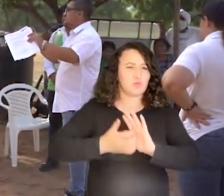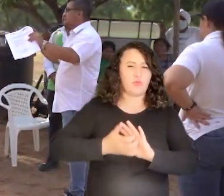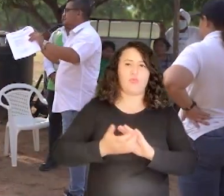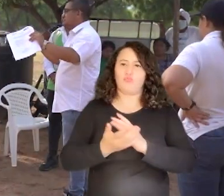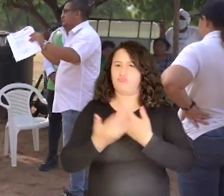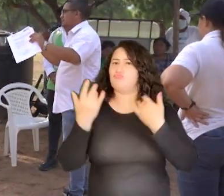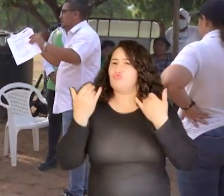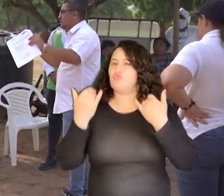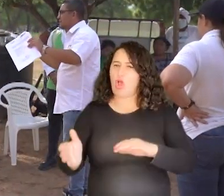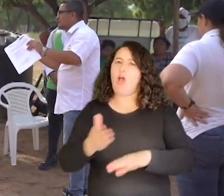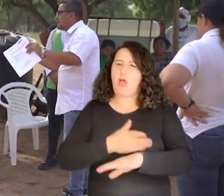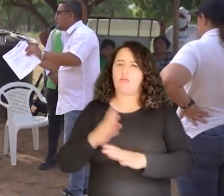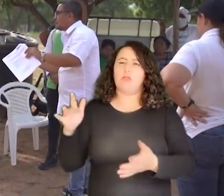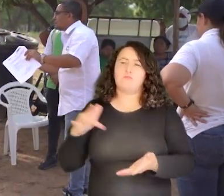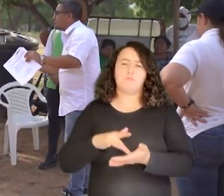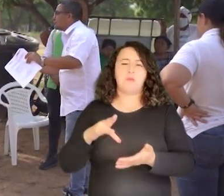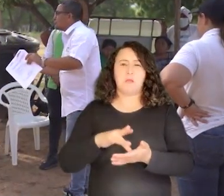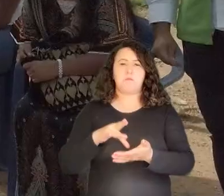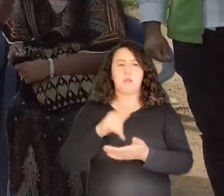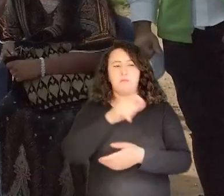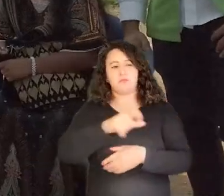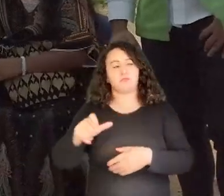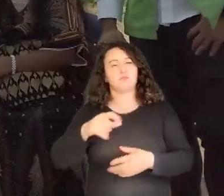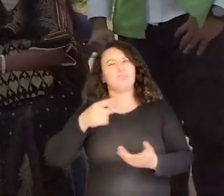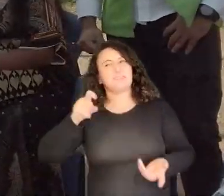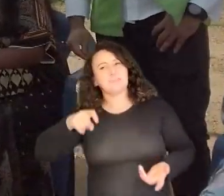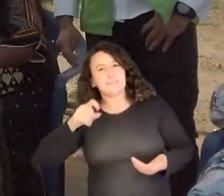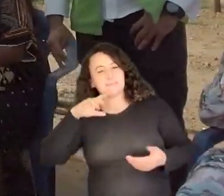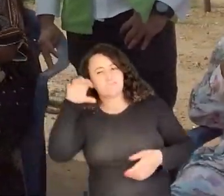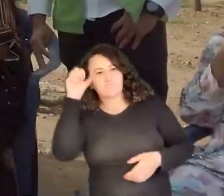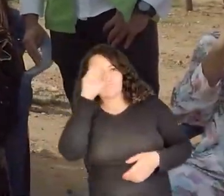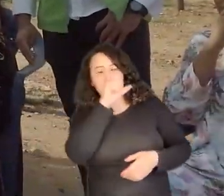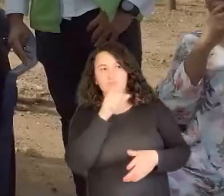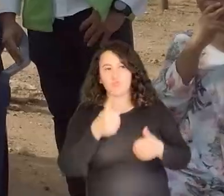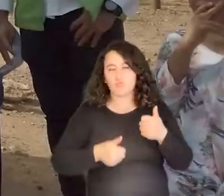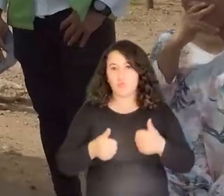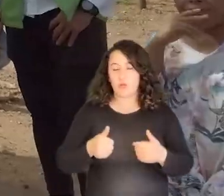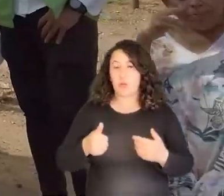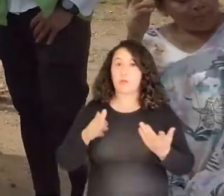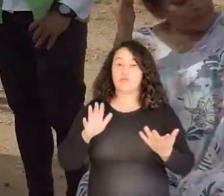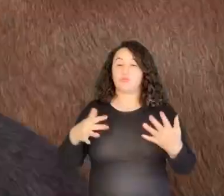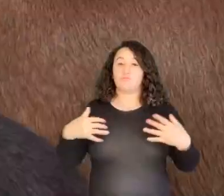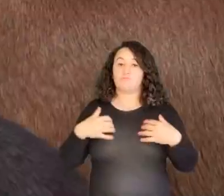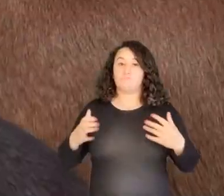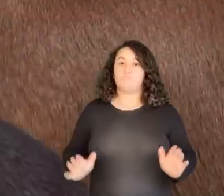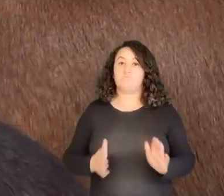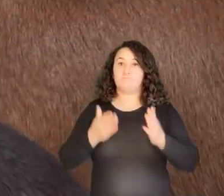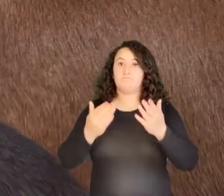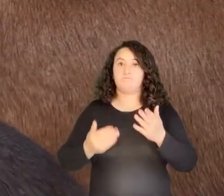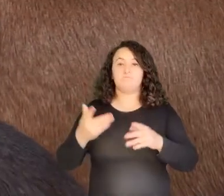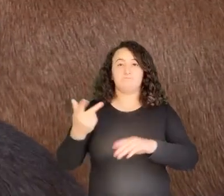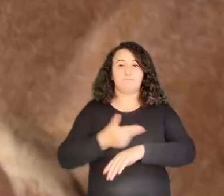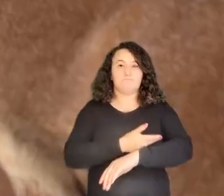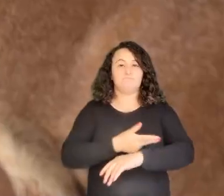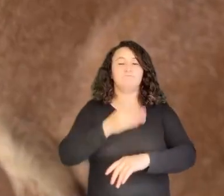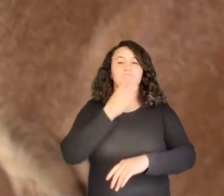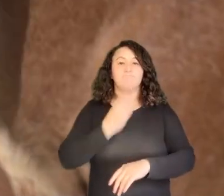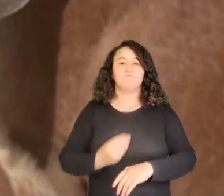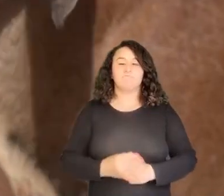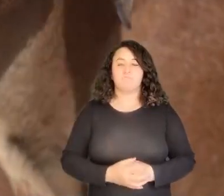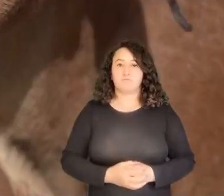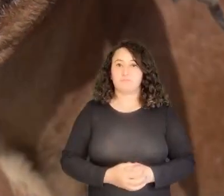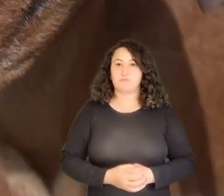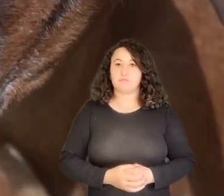y diagnóstico conjuntamente con sus moradores para encontrar las necesidades que mejoren la condición zoosanitaria de sus ovinos y